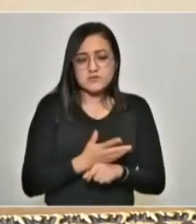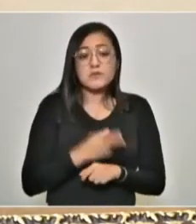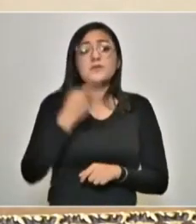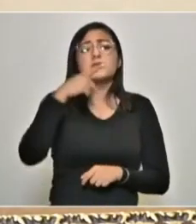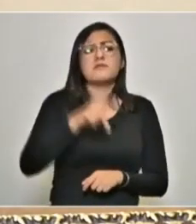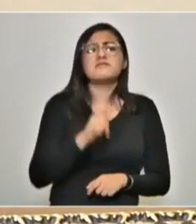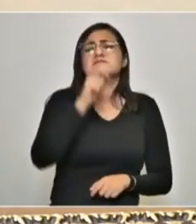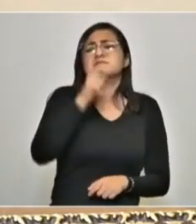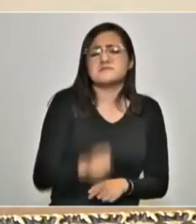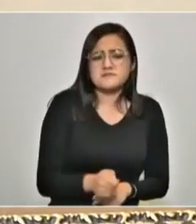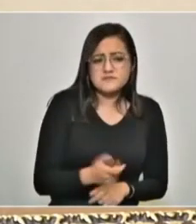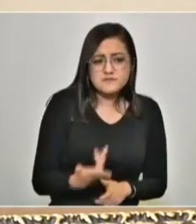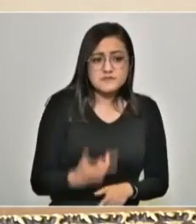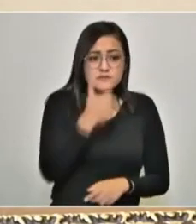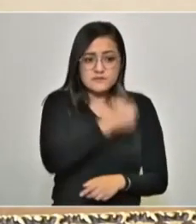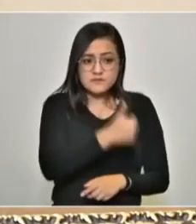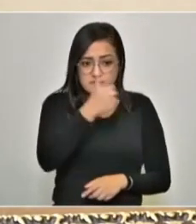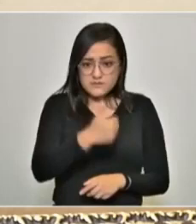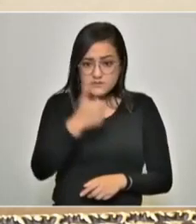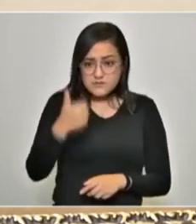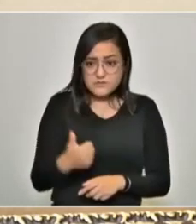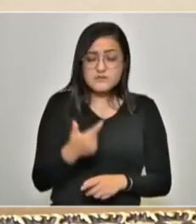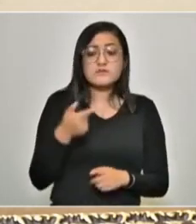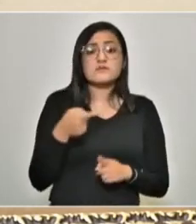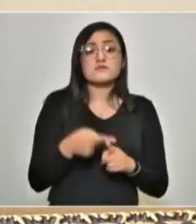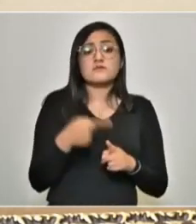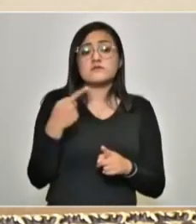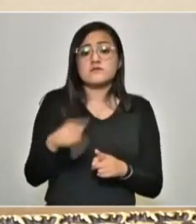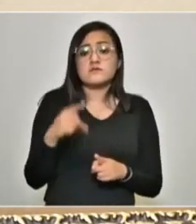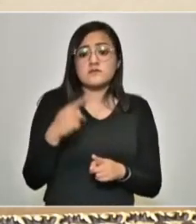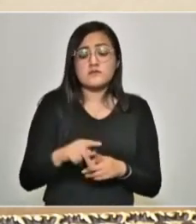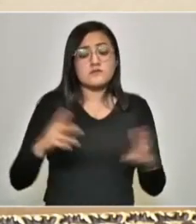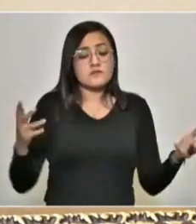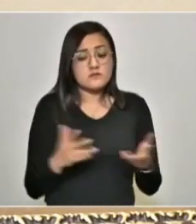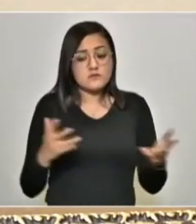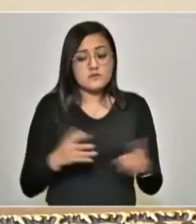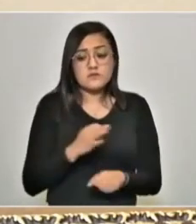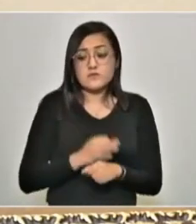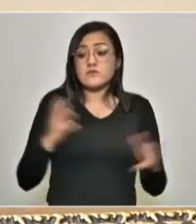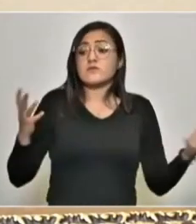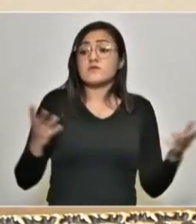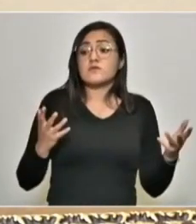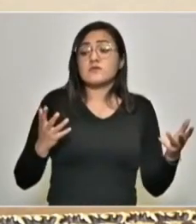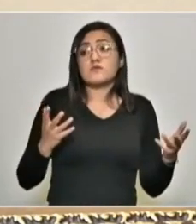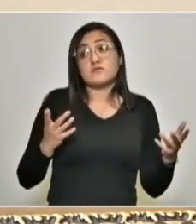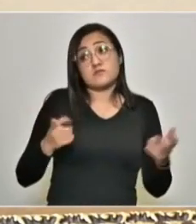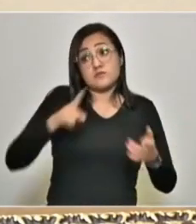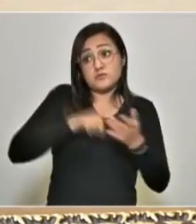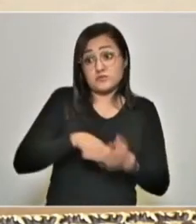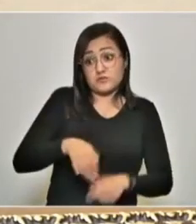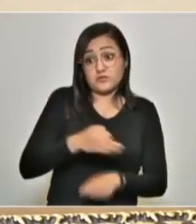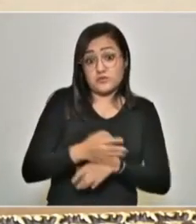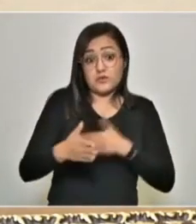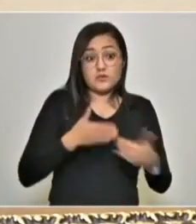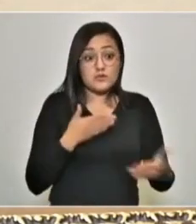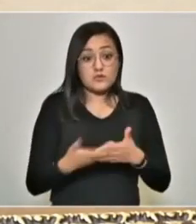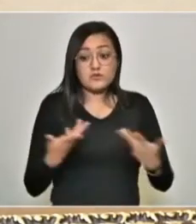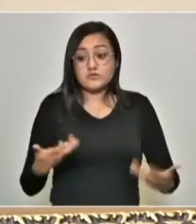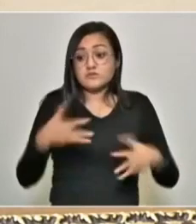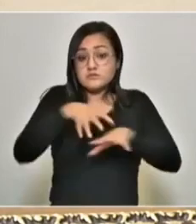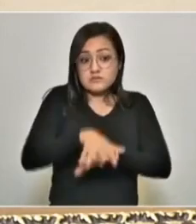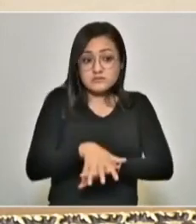es cada una de las acciones que se van a realizar bajo este modelo combinado.